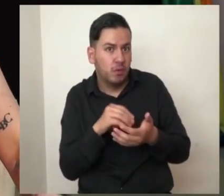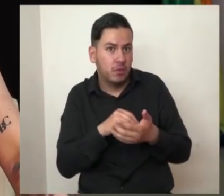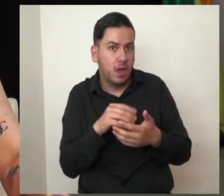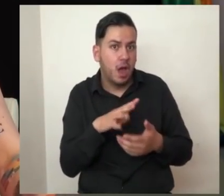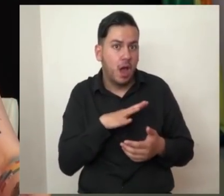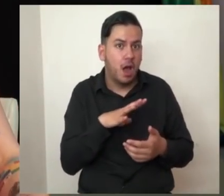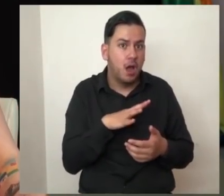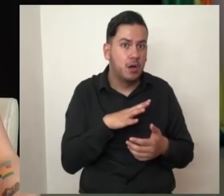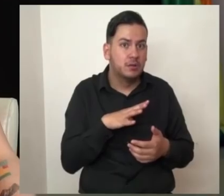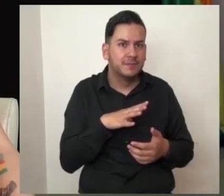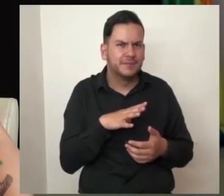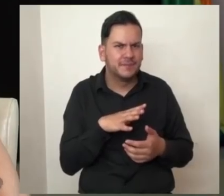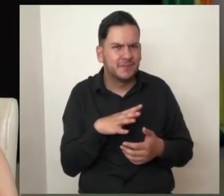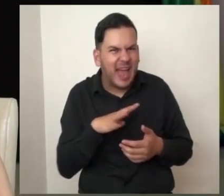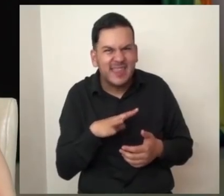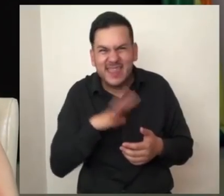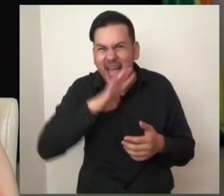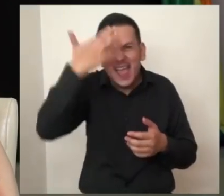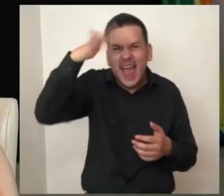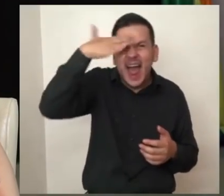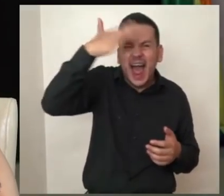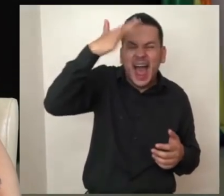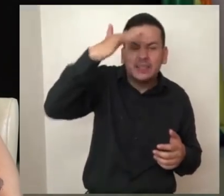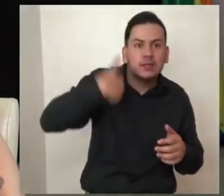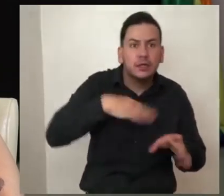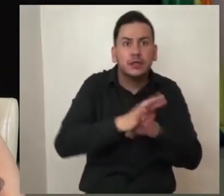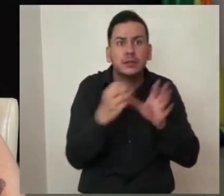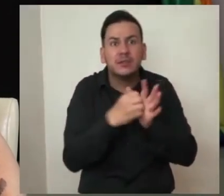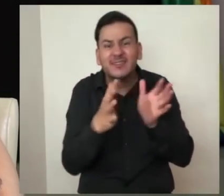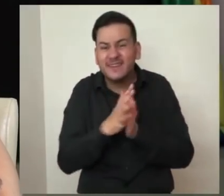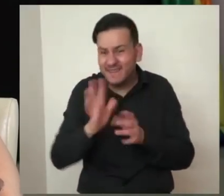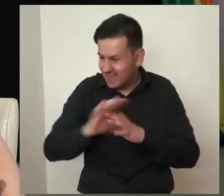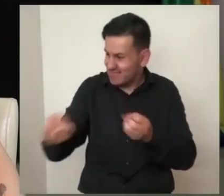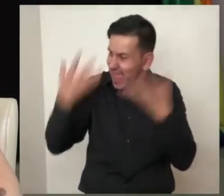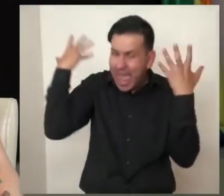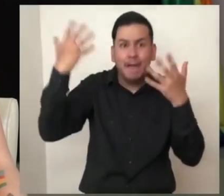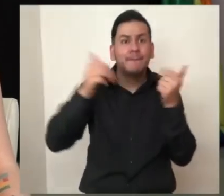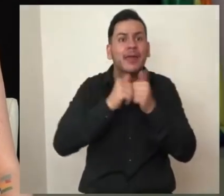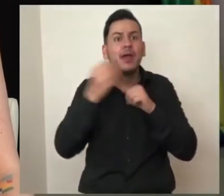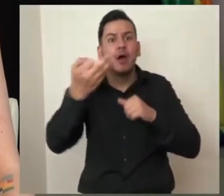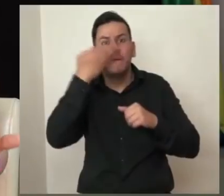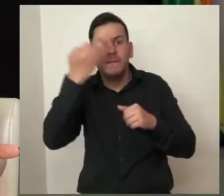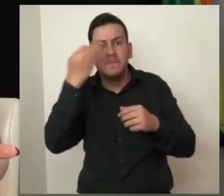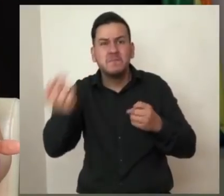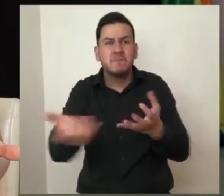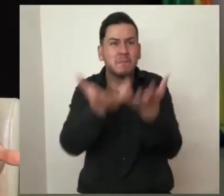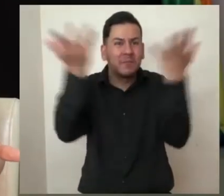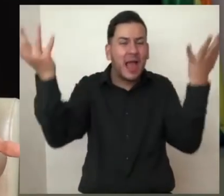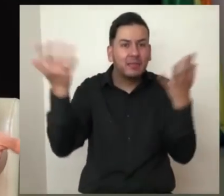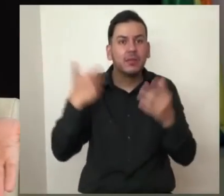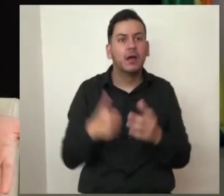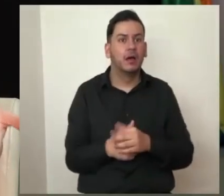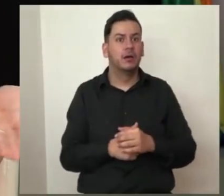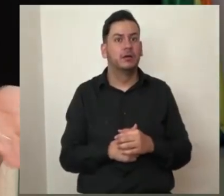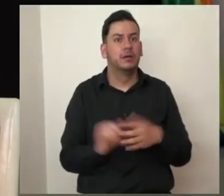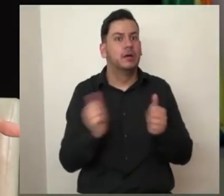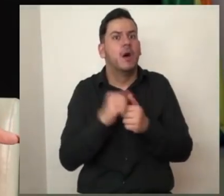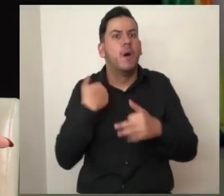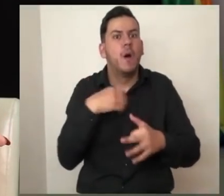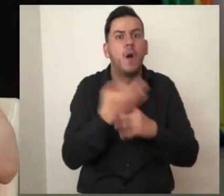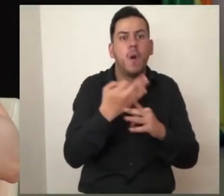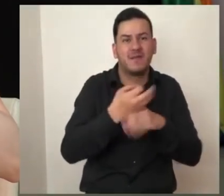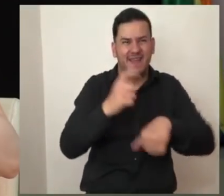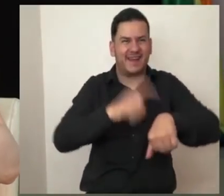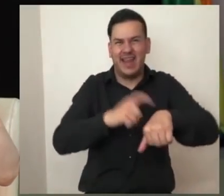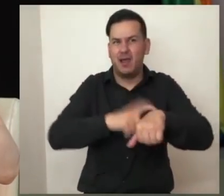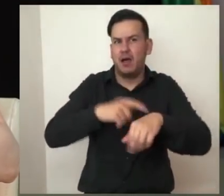nueve. Como que le quedan? sé, ya sé que lo voy a verificar. Suéltame, suéltame planta. Ahora, si bien el reloj se volvió extra inútil en estas